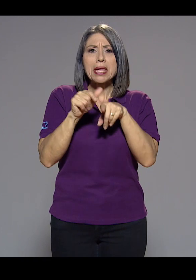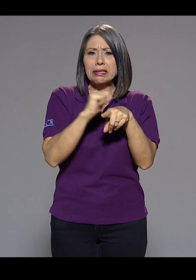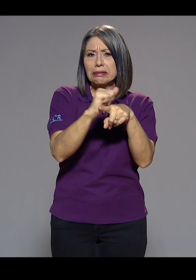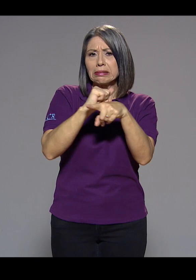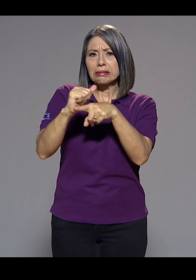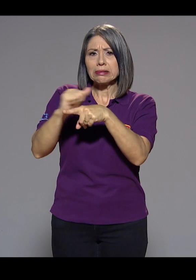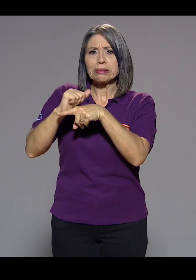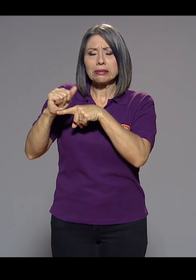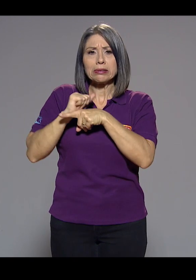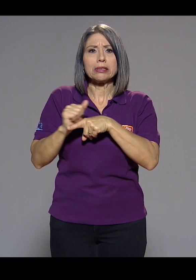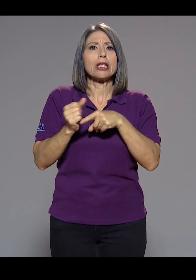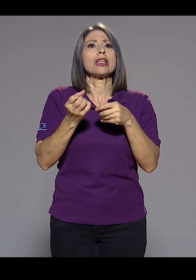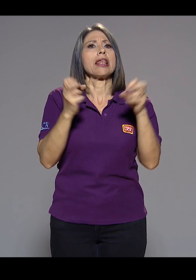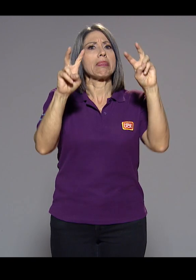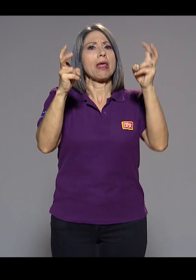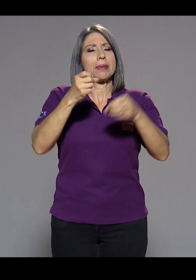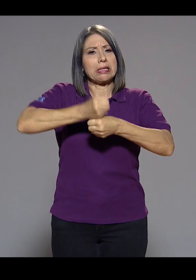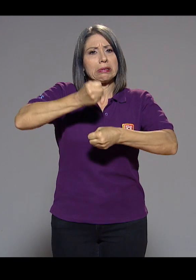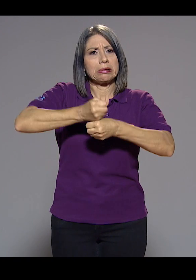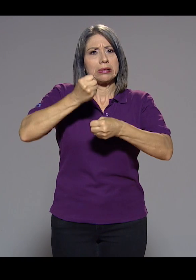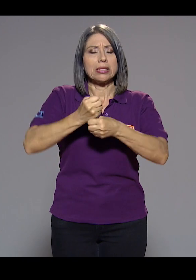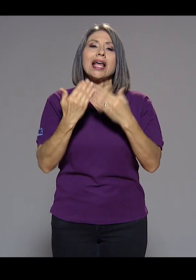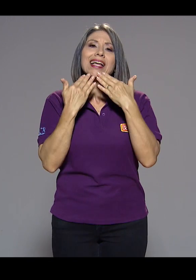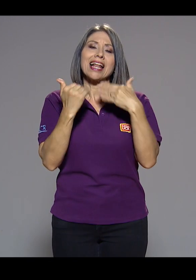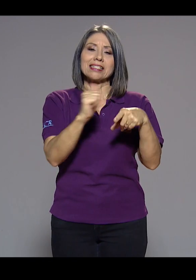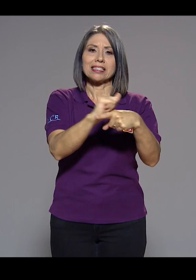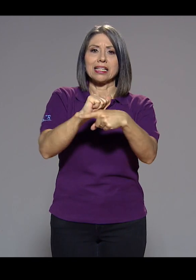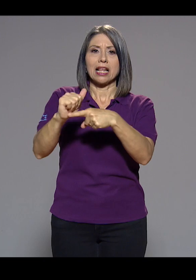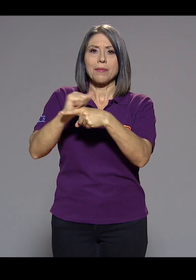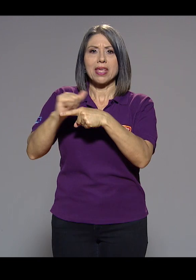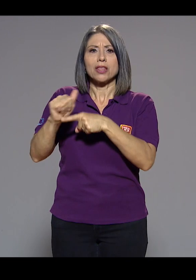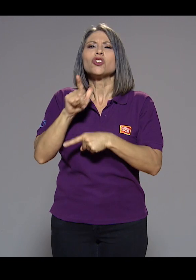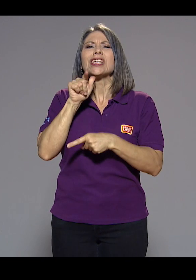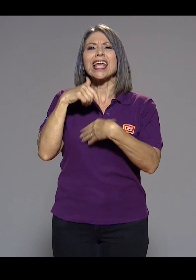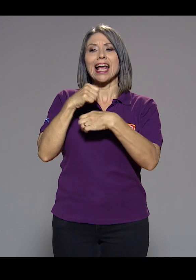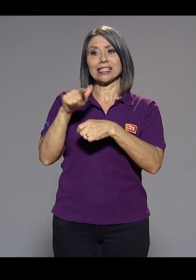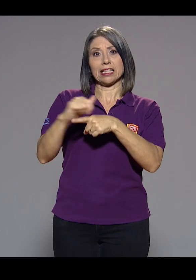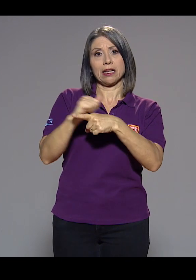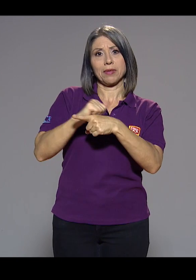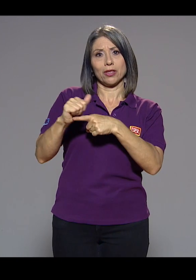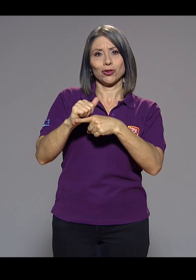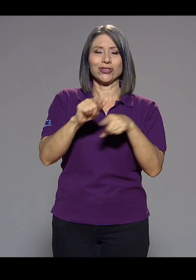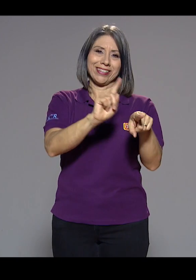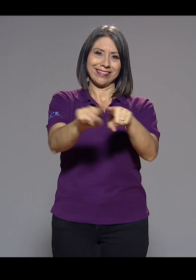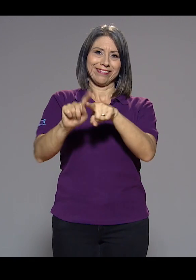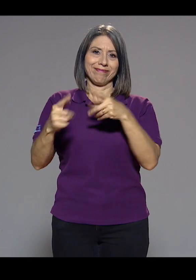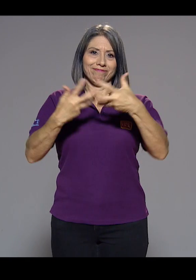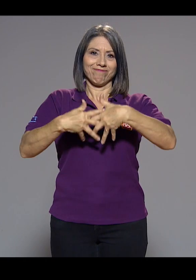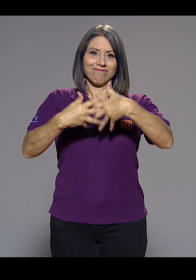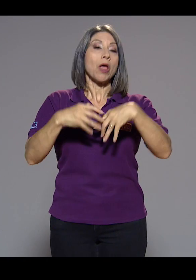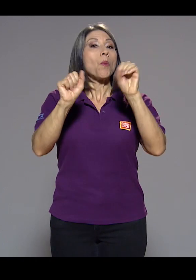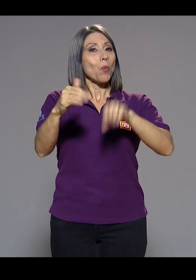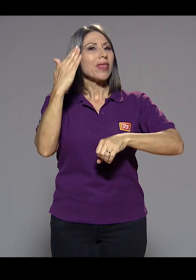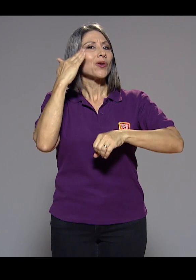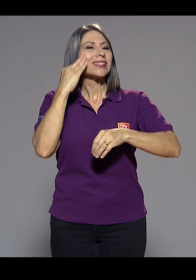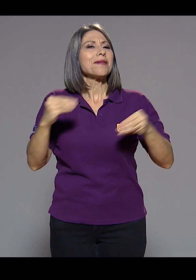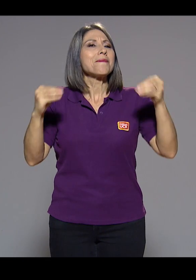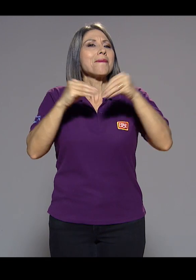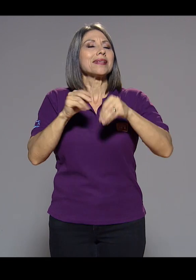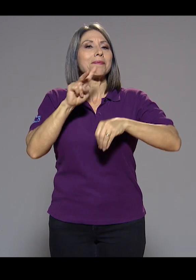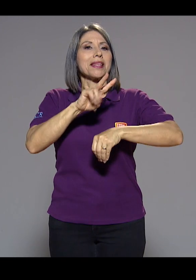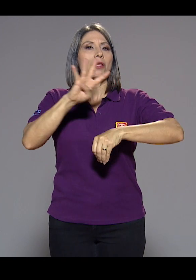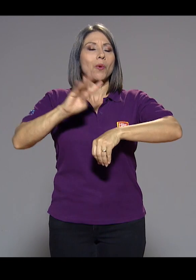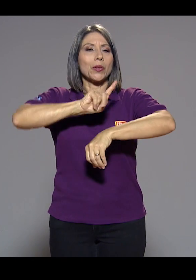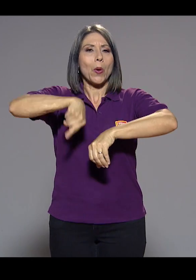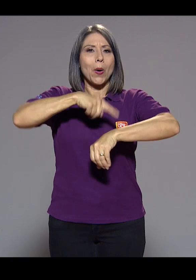alta demanda laboral, gracias a entrenamientos proporcionados por las empresas. Puede conocer más sobre el reto Las 24 horas de